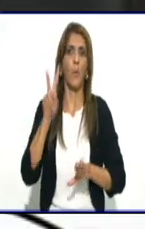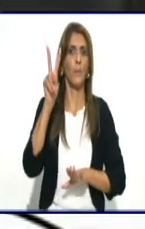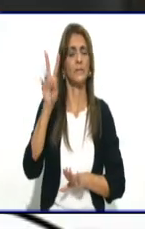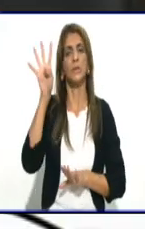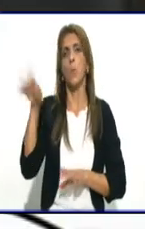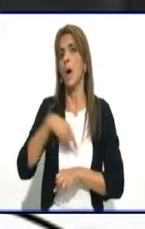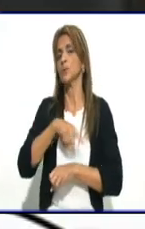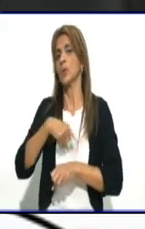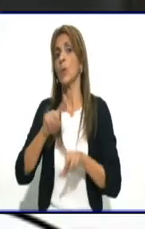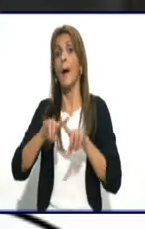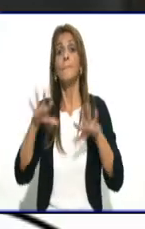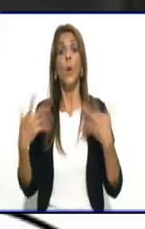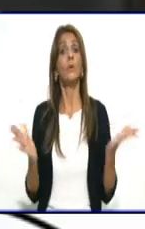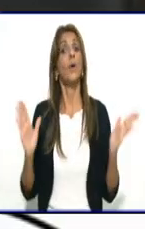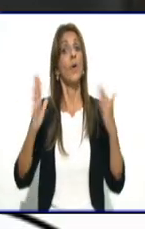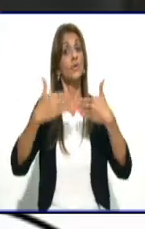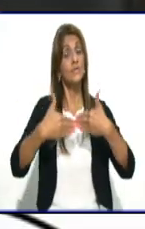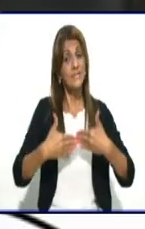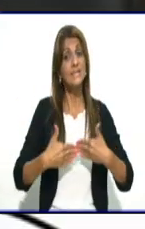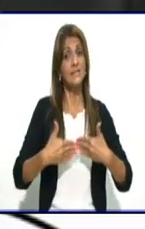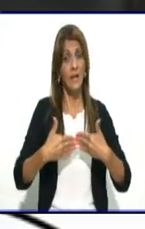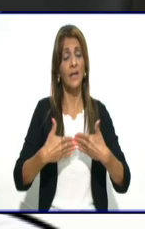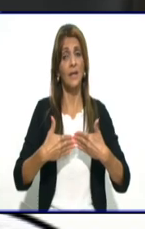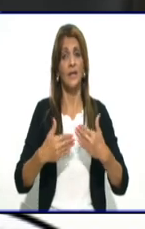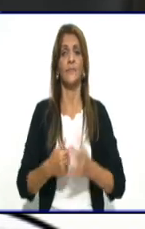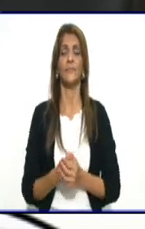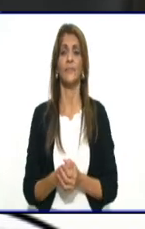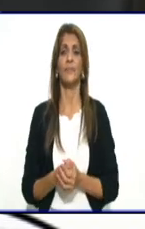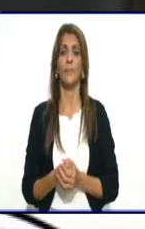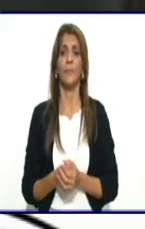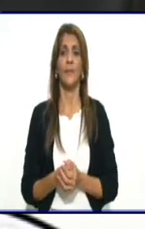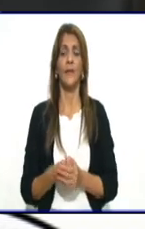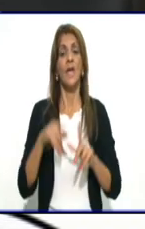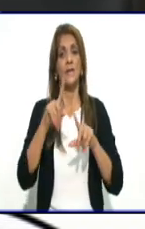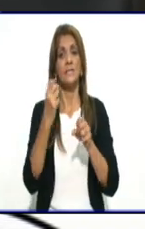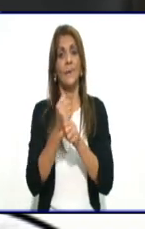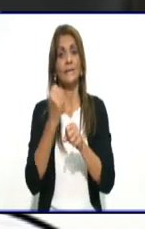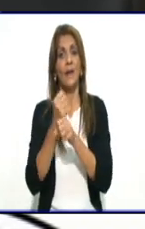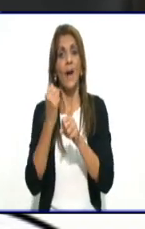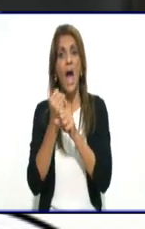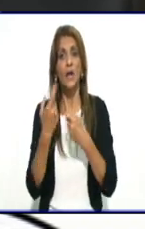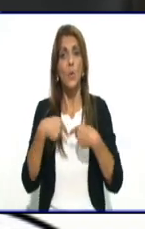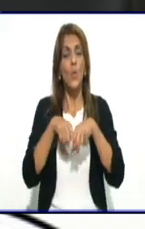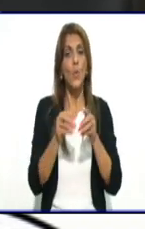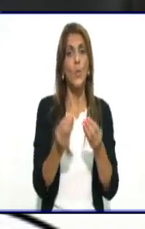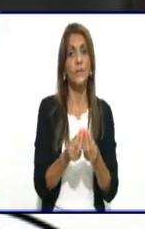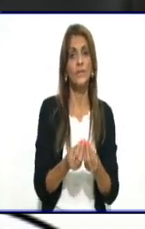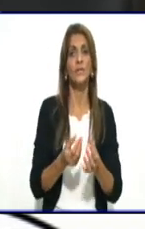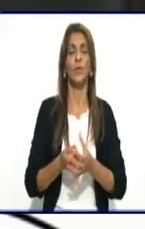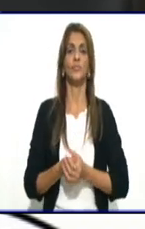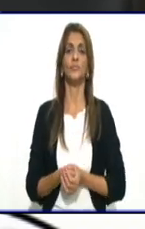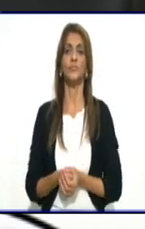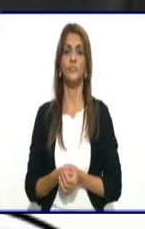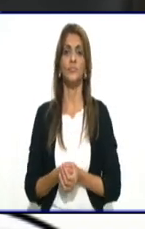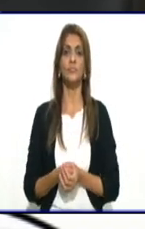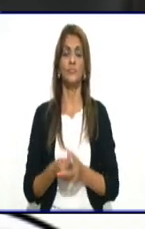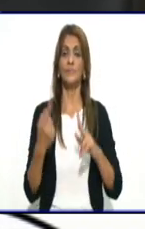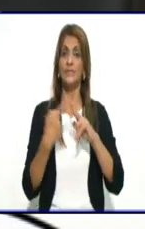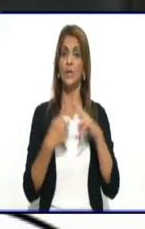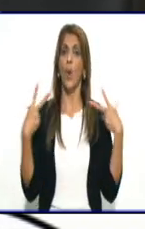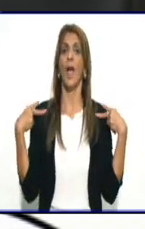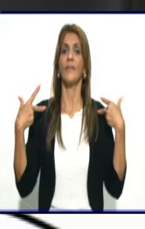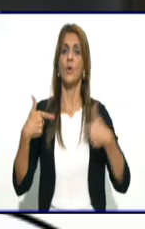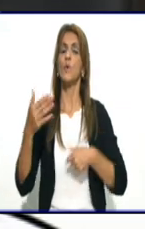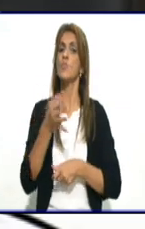cierre se produce un trabajo unido entre los licenciados de higiene pertenecientes al policlínico de esa área y con la dirección